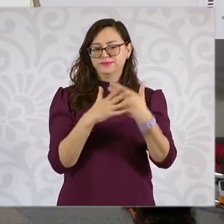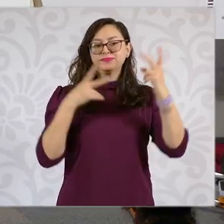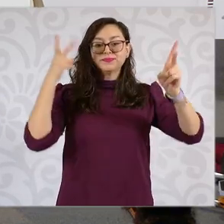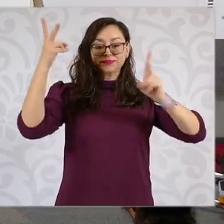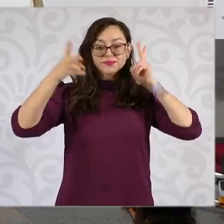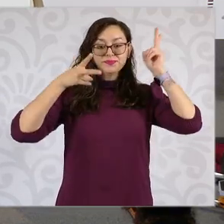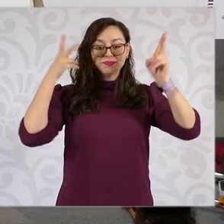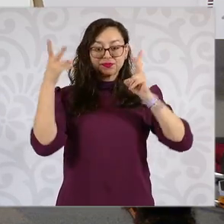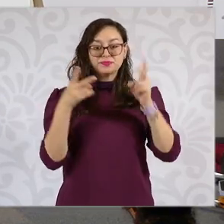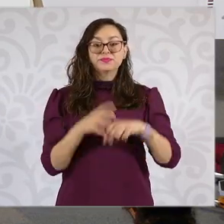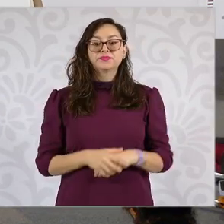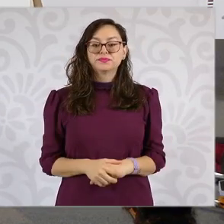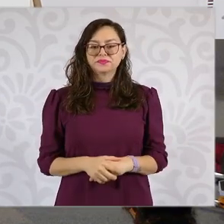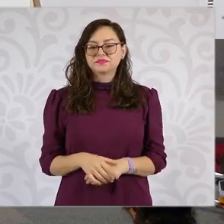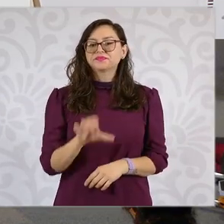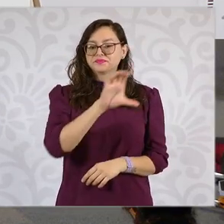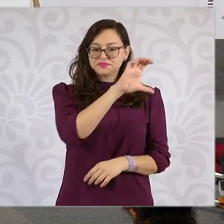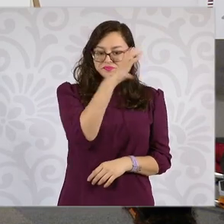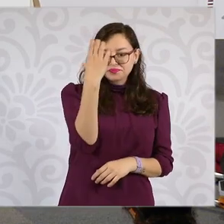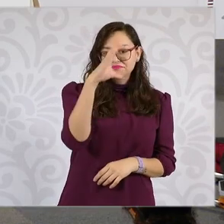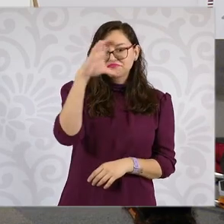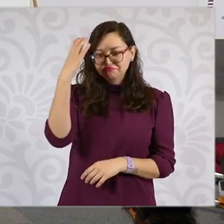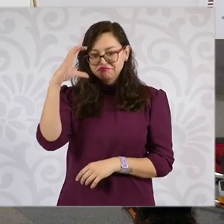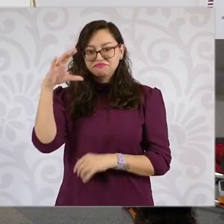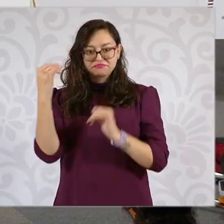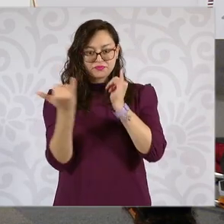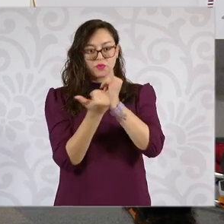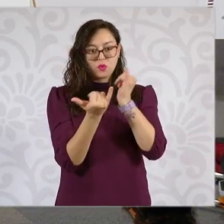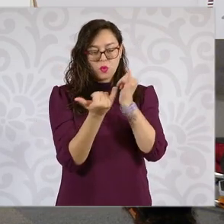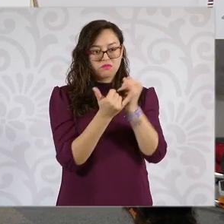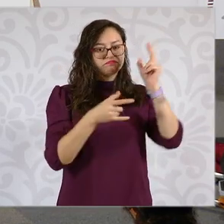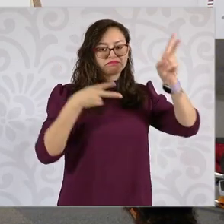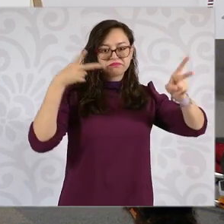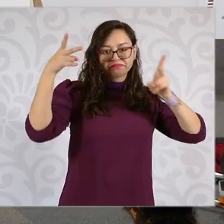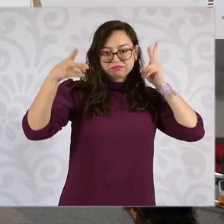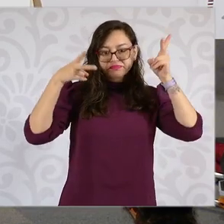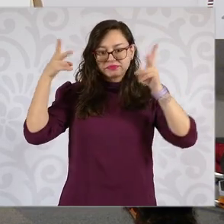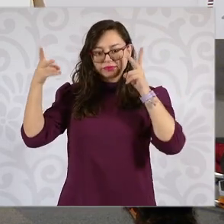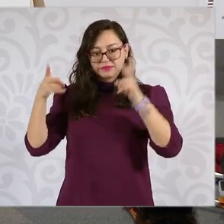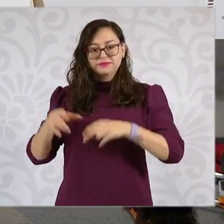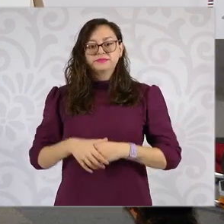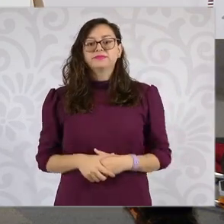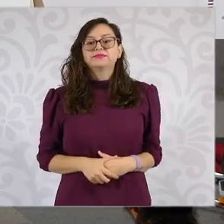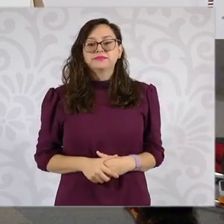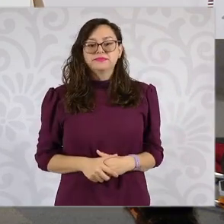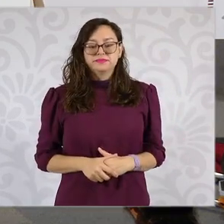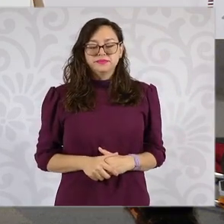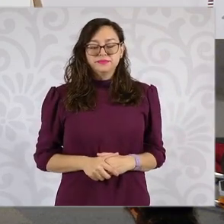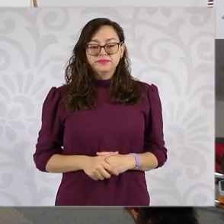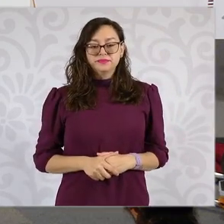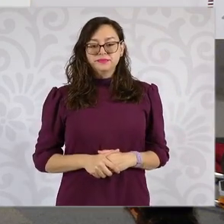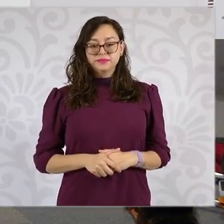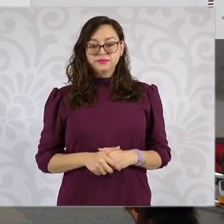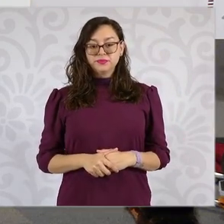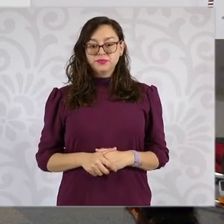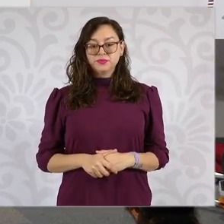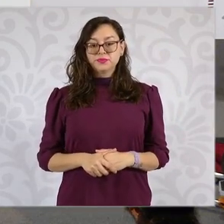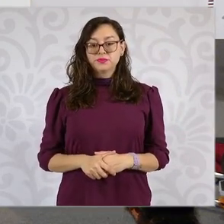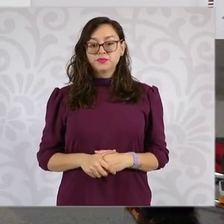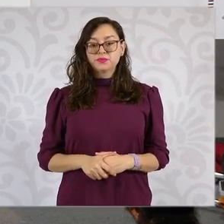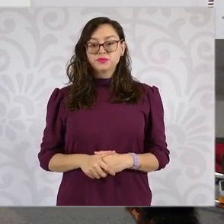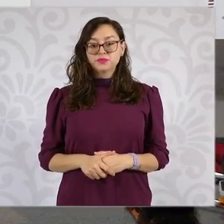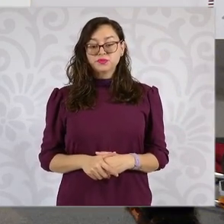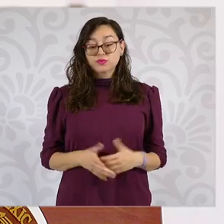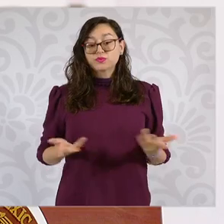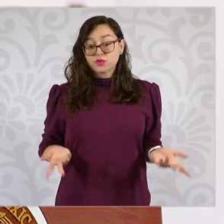Estas son imágenes de cómo estamos pasando a visitar a las personas. Adelante. Y el día de hoy